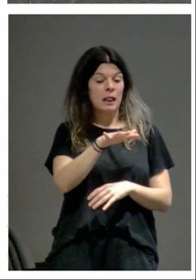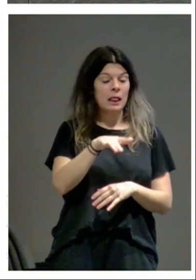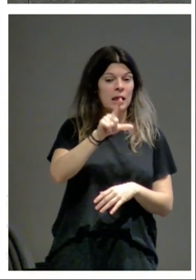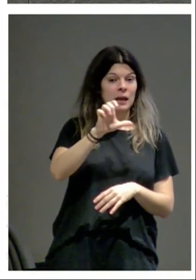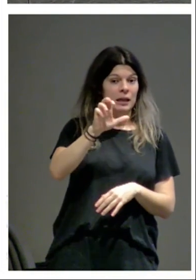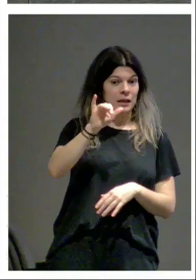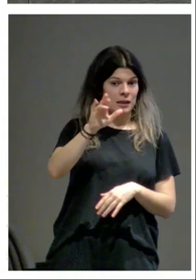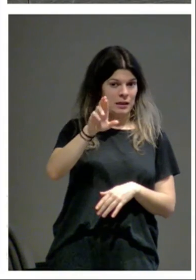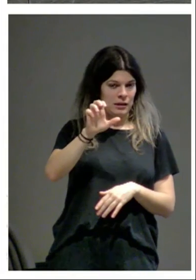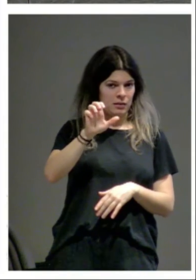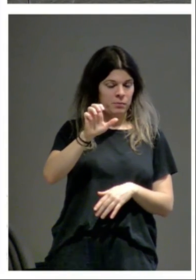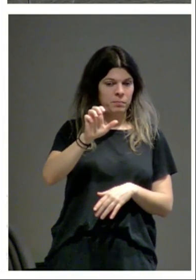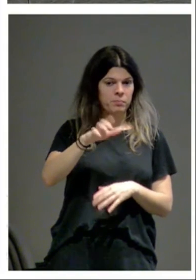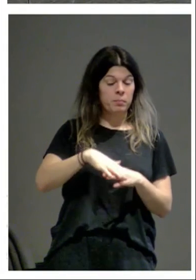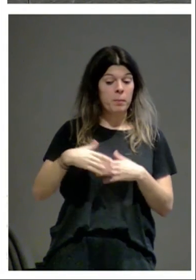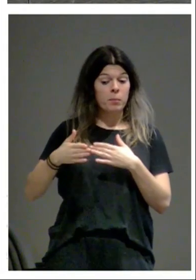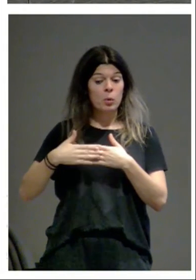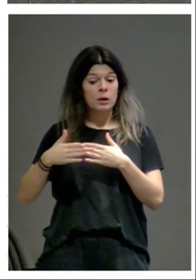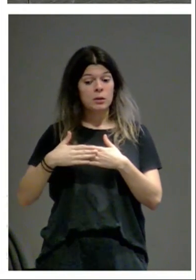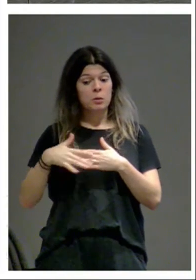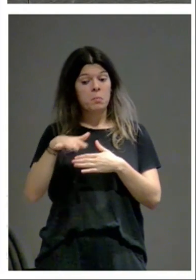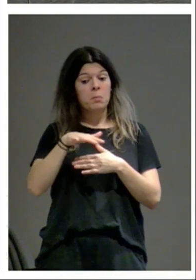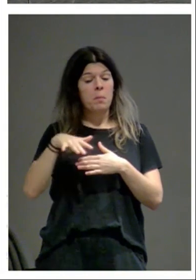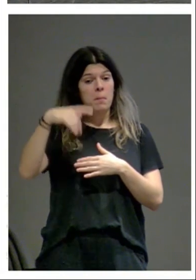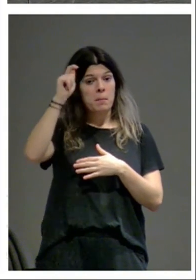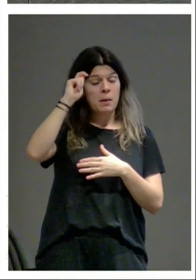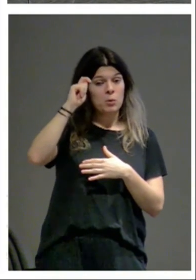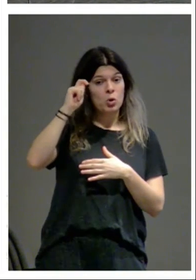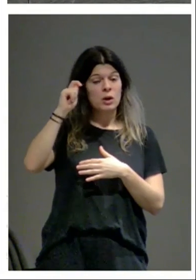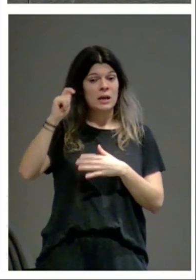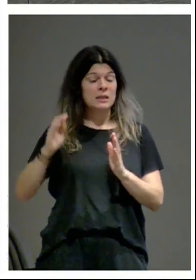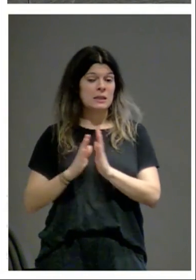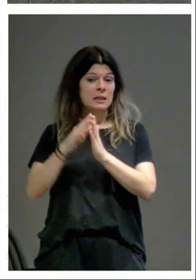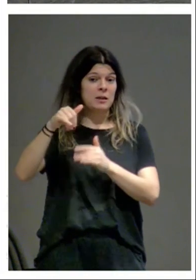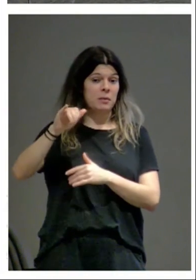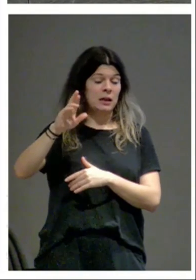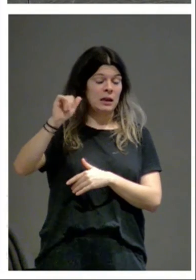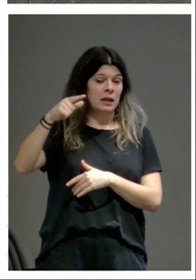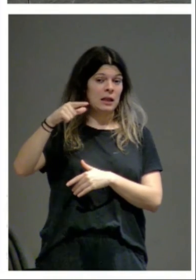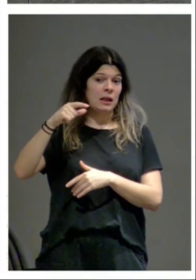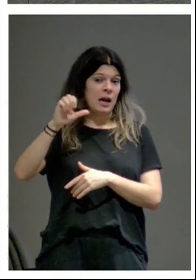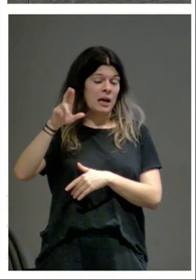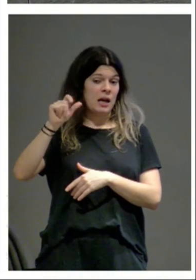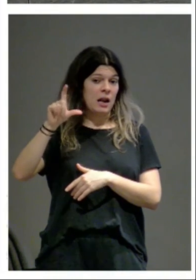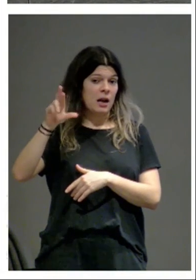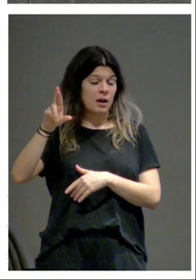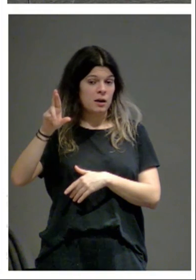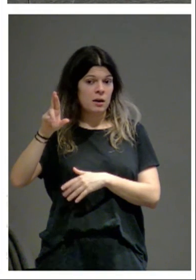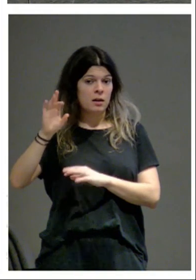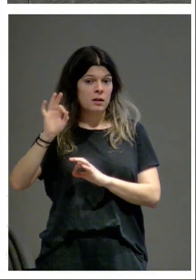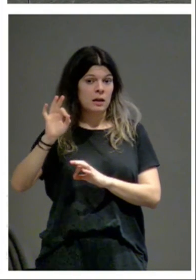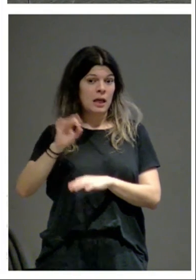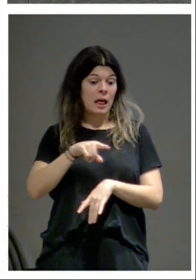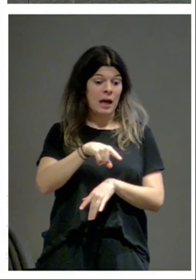los pórticos están tirando entre Pamplona y San Miguel de Aralar y en Leire tenemos una gran cripta